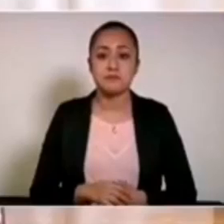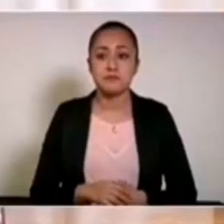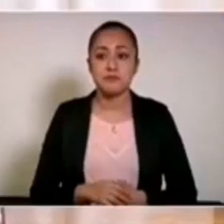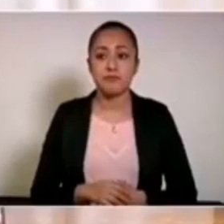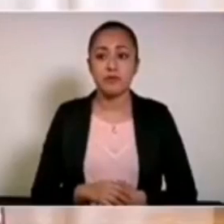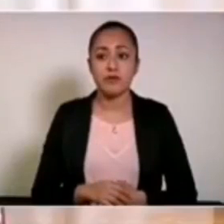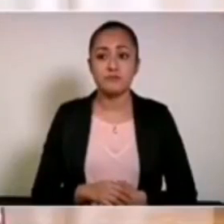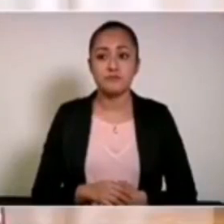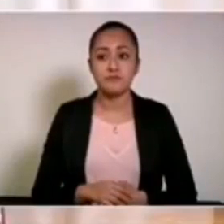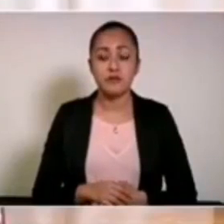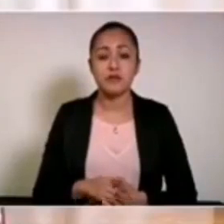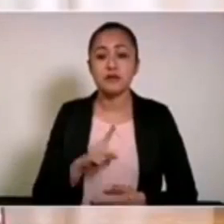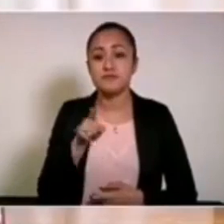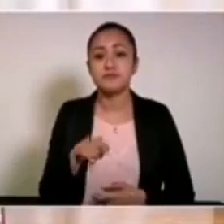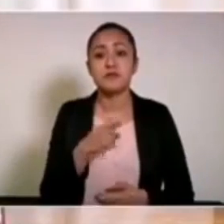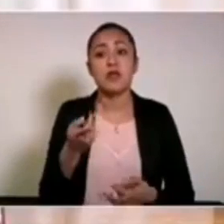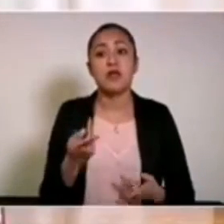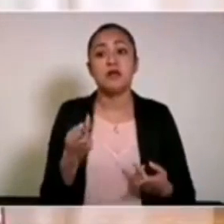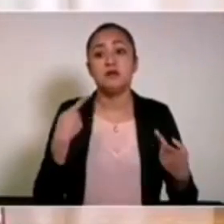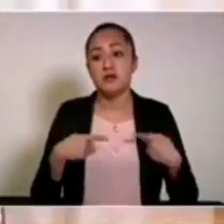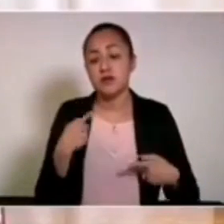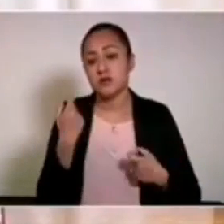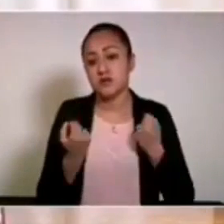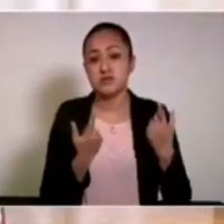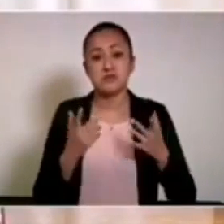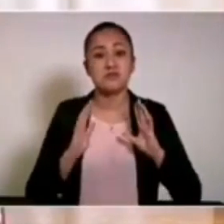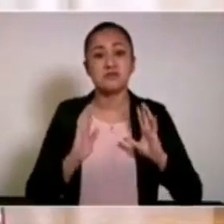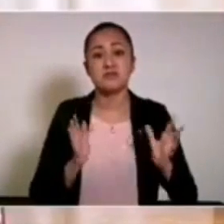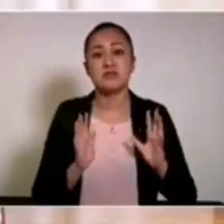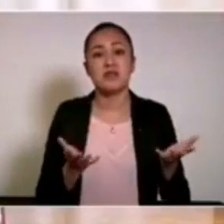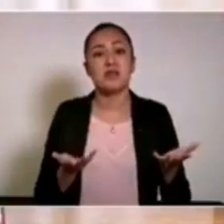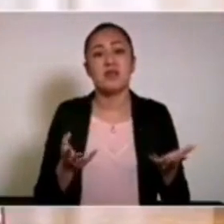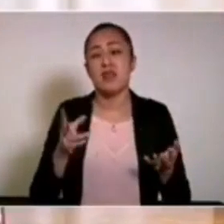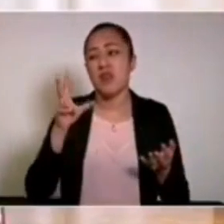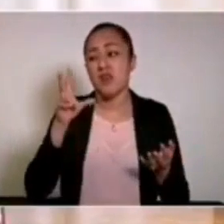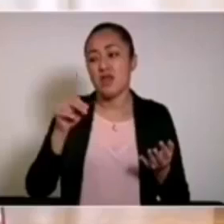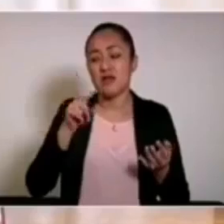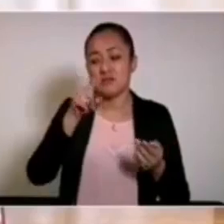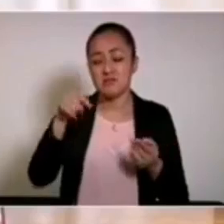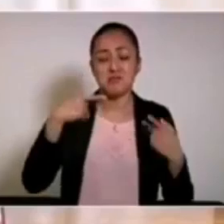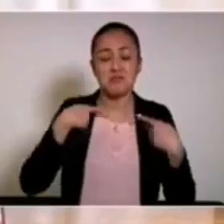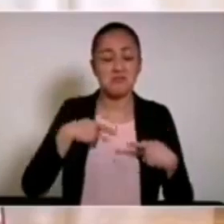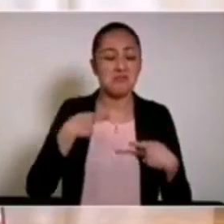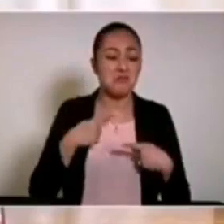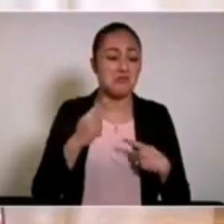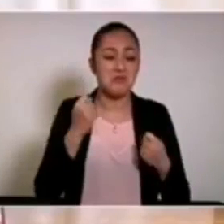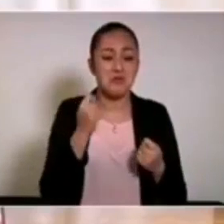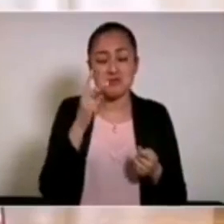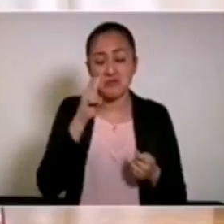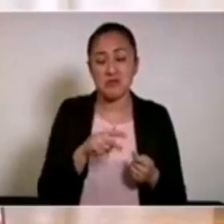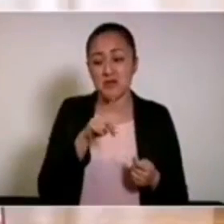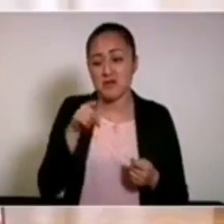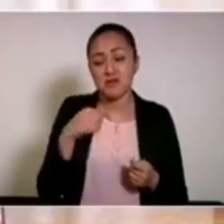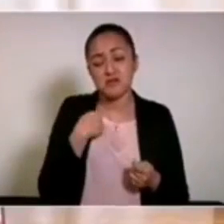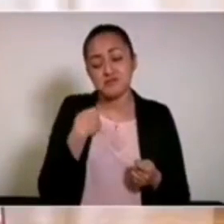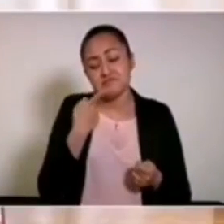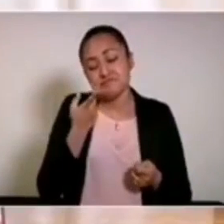La reacción de la gente ya, sobre ella yo ya no espero muchas cosas, se los digo con franques,